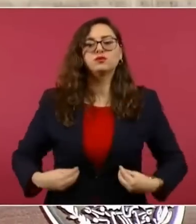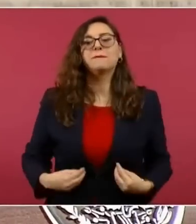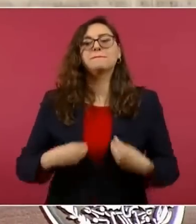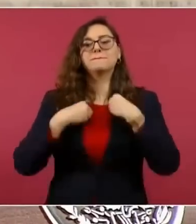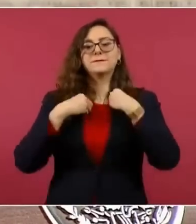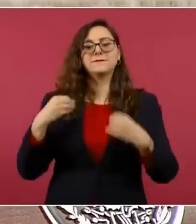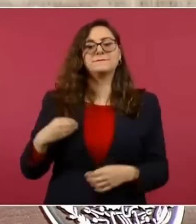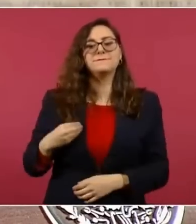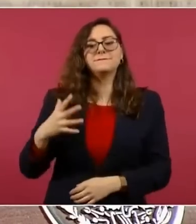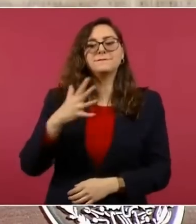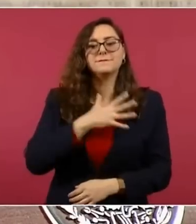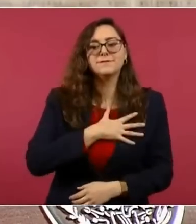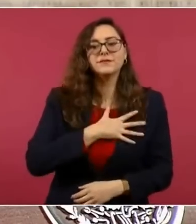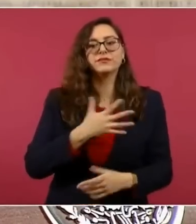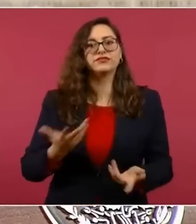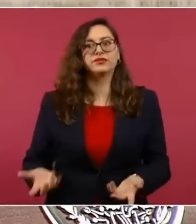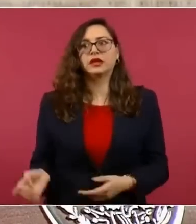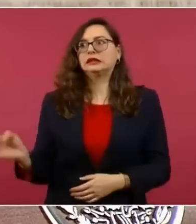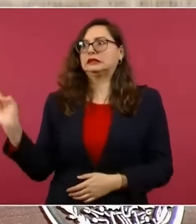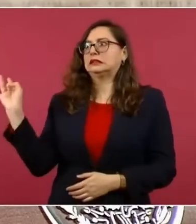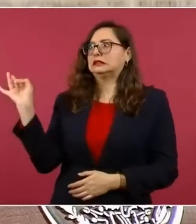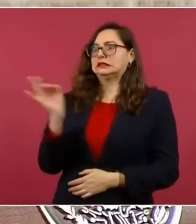sin miedos,